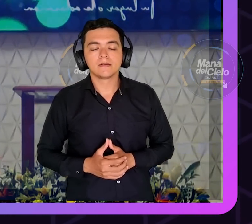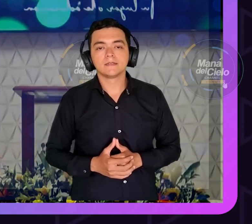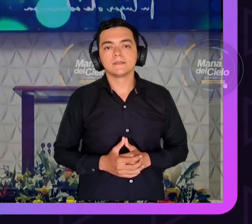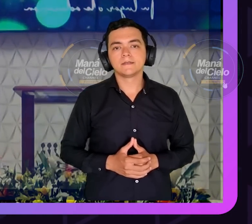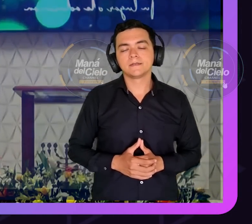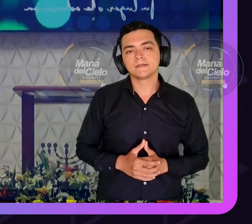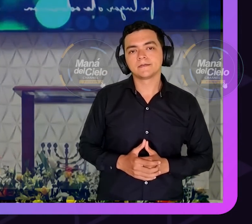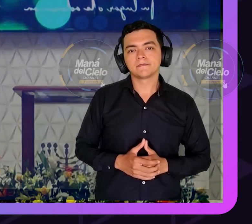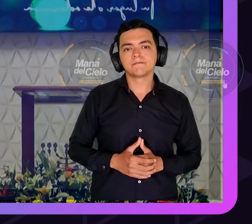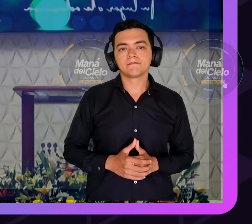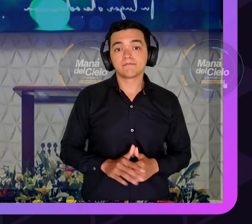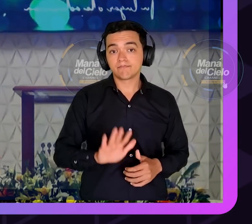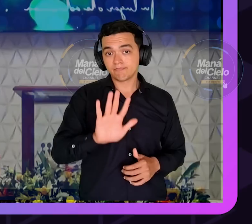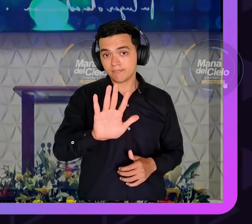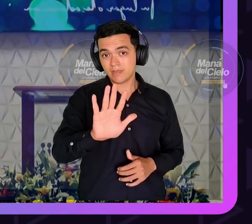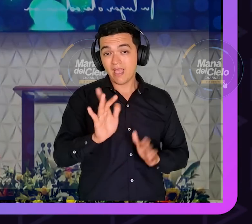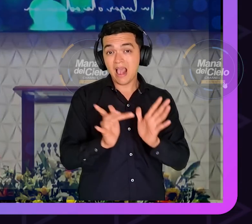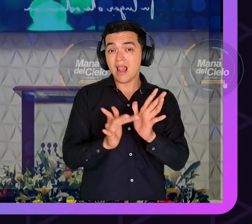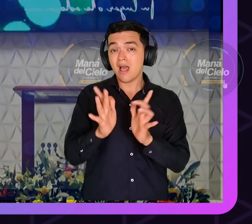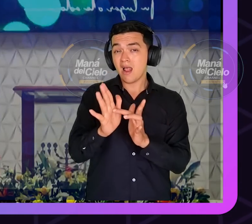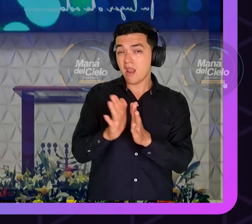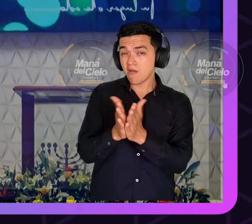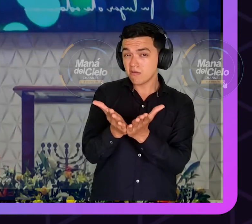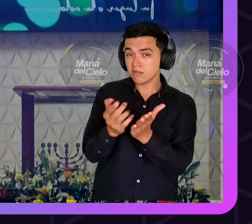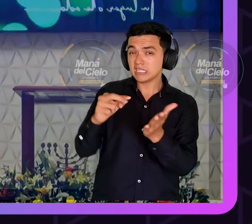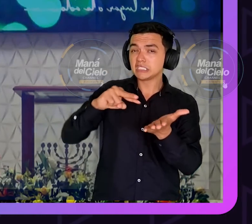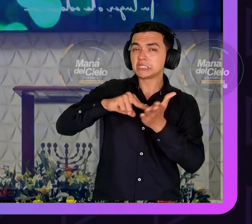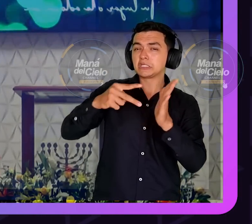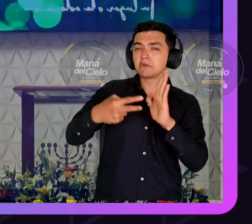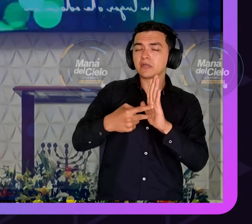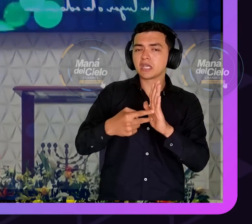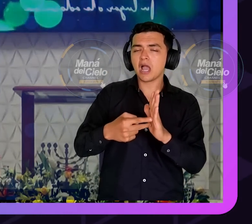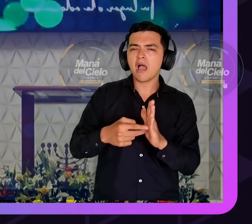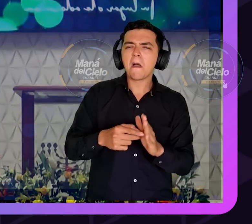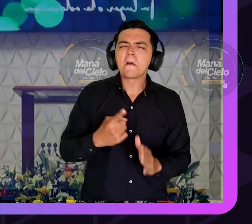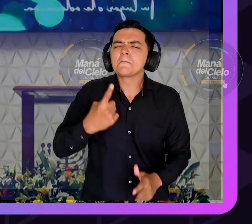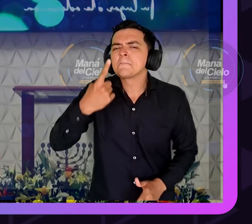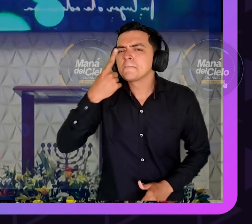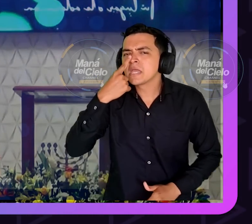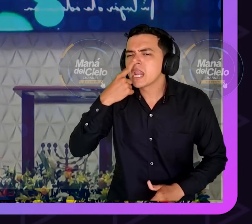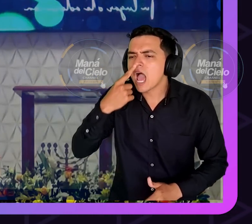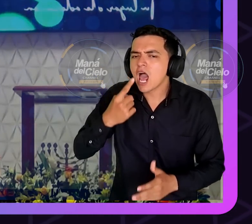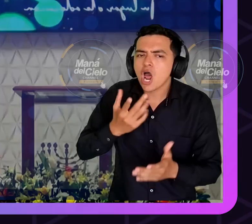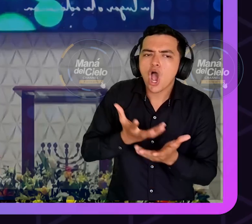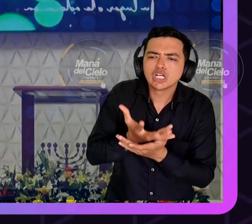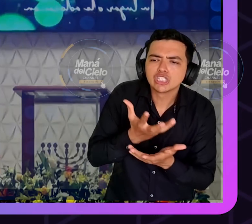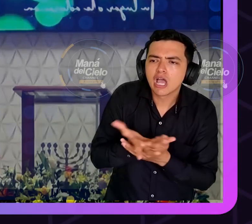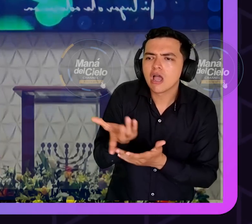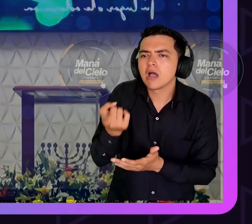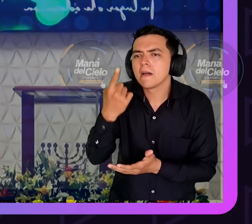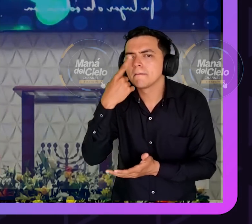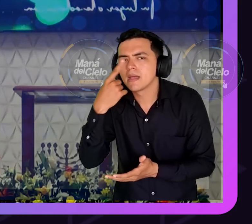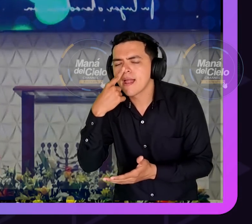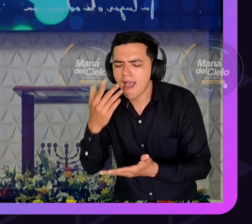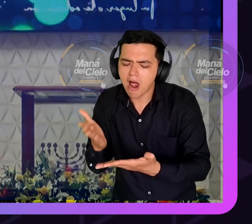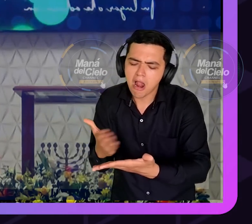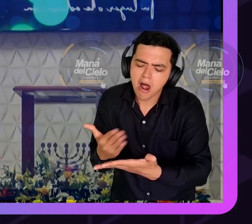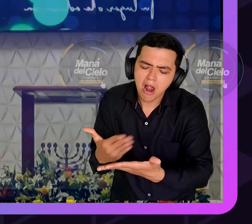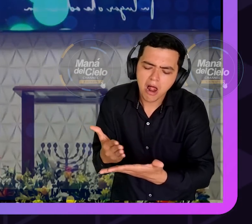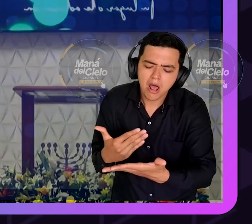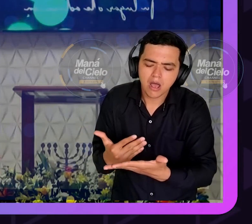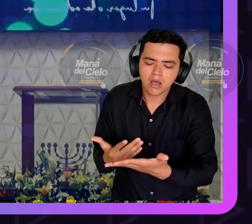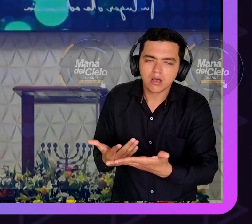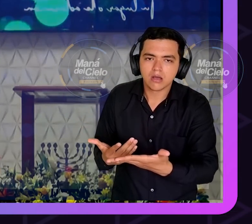la Biblia no es un libro que da consejos por ahí un libro que dice a Dios no se le discute ¿verdad? Dios se le obedece y tiene razón